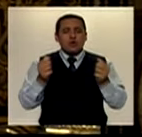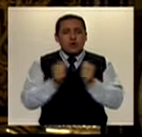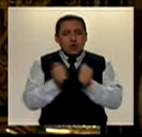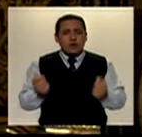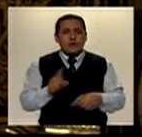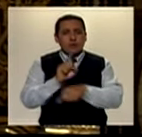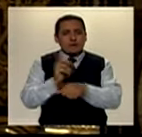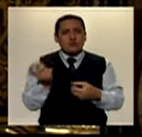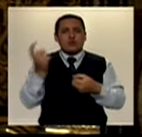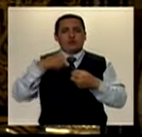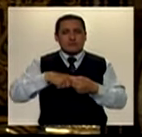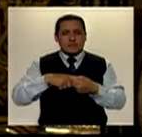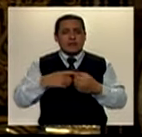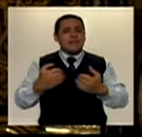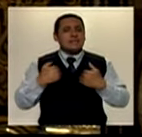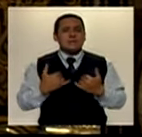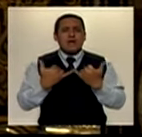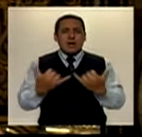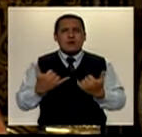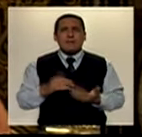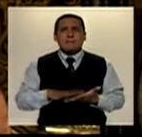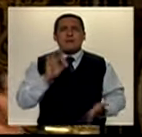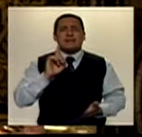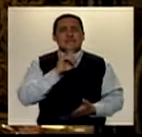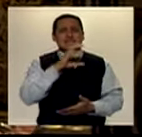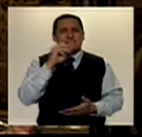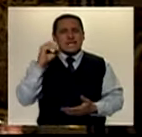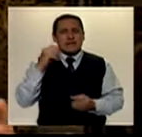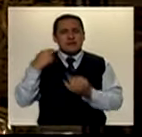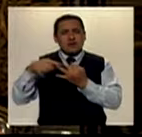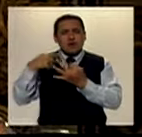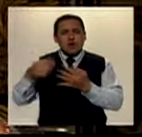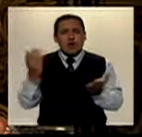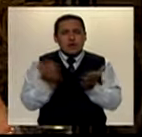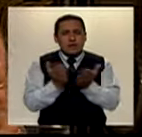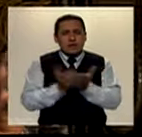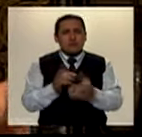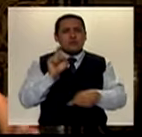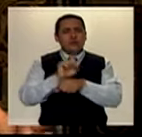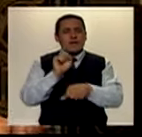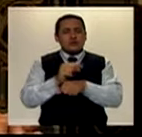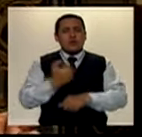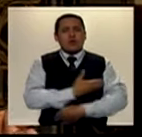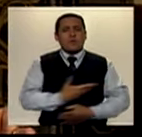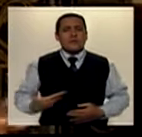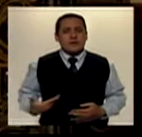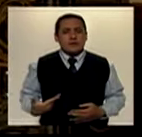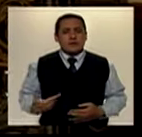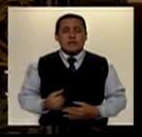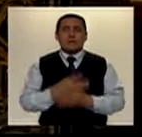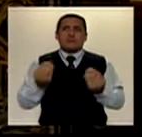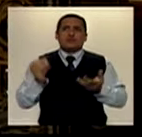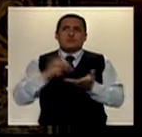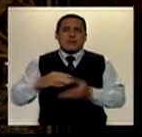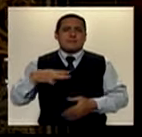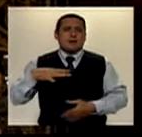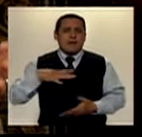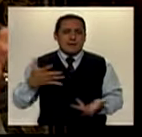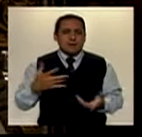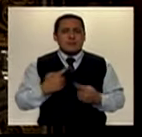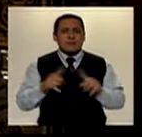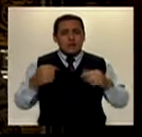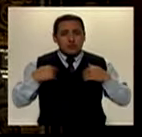educación inclusiva. Tenemos acá más de 100 colegios de educación estatal y muchos más privados.